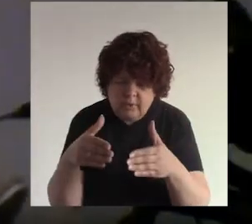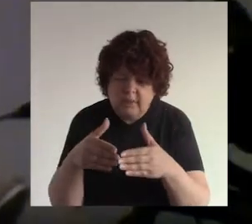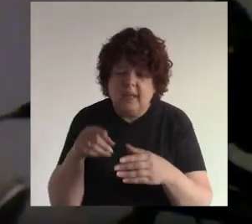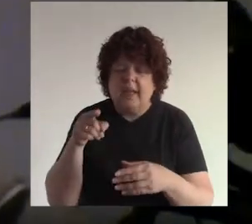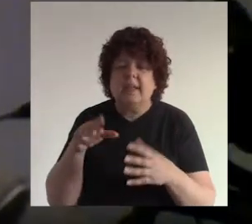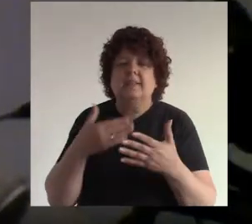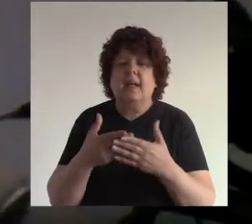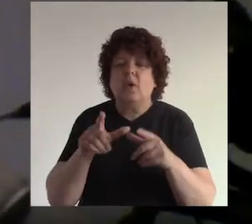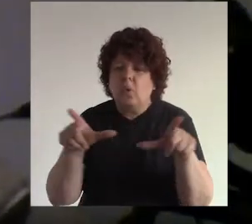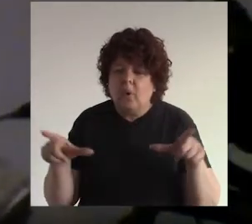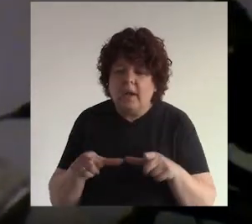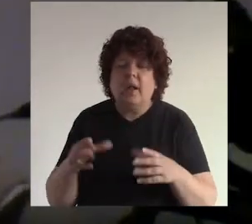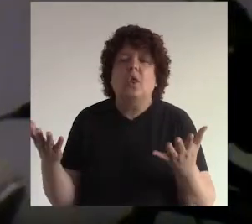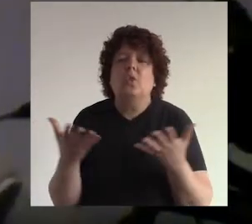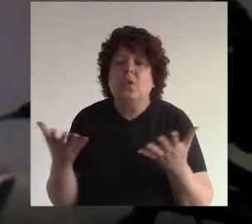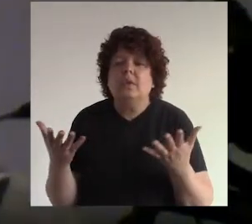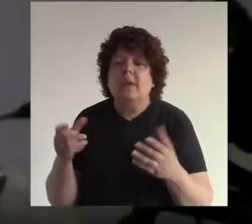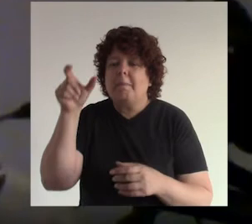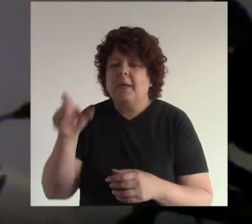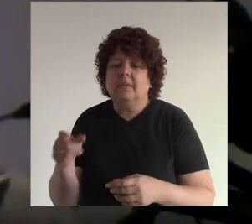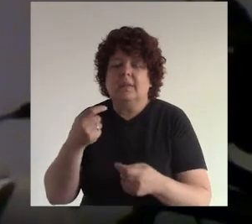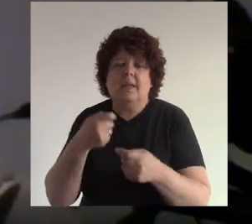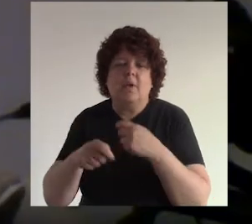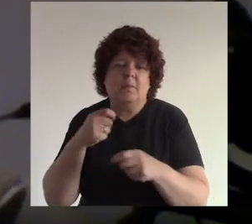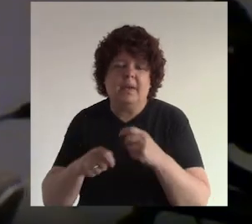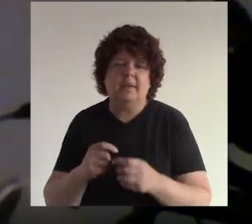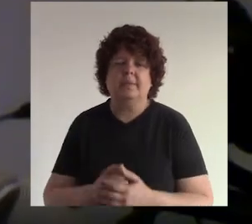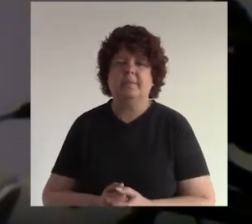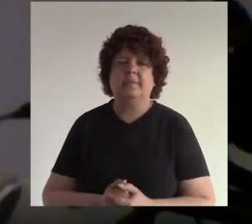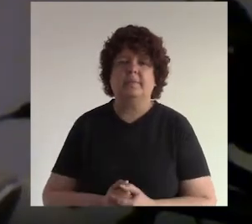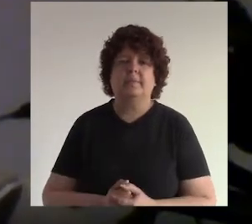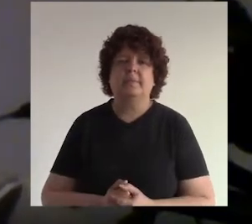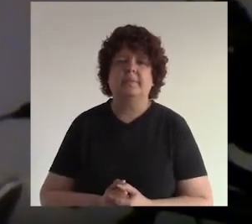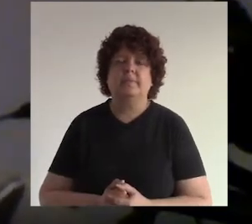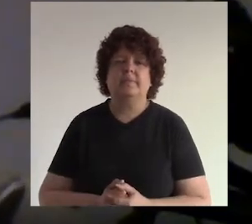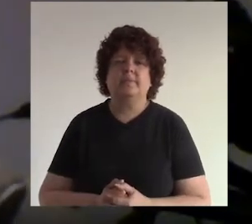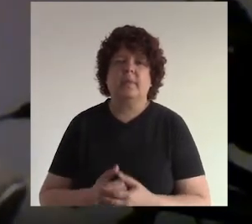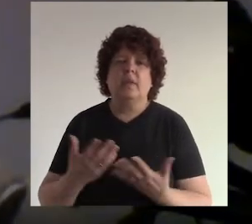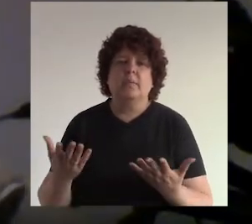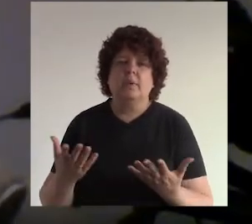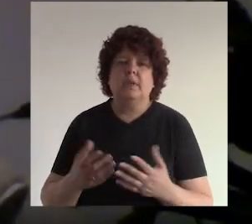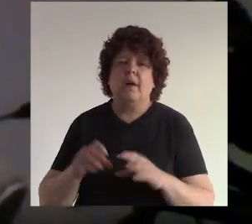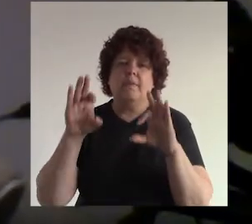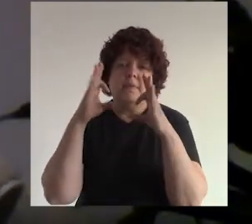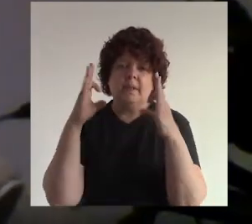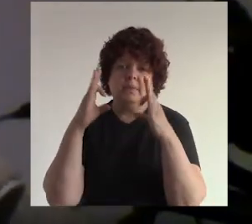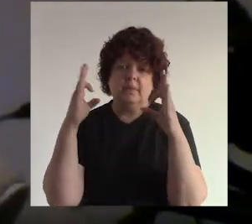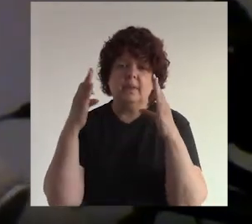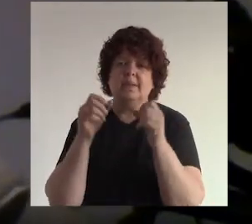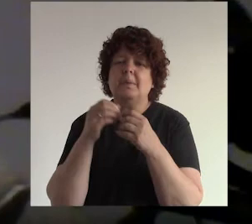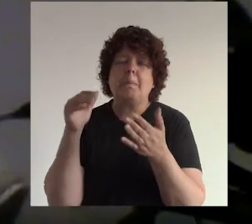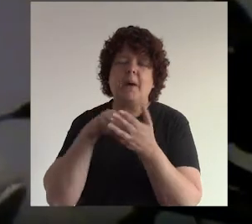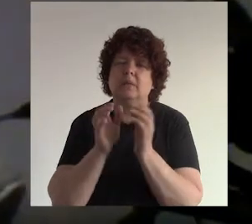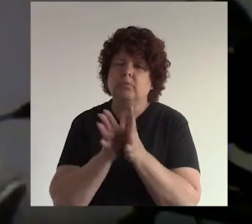en estar en la red social donde están los clientes que quieres llegar ¿no? por excelencia por excelencia Facebook es la